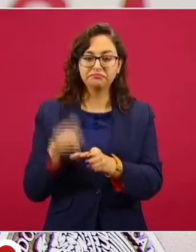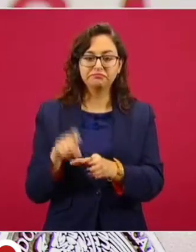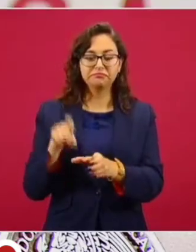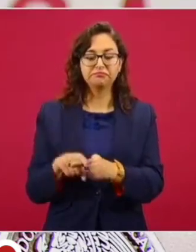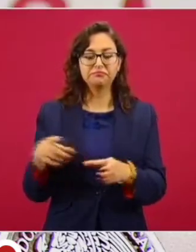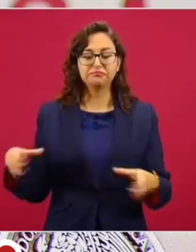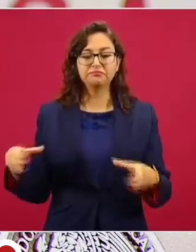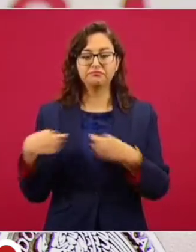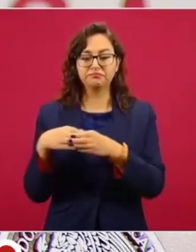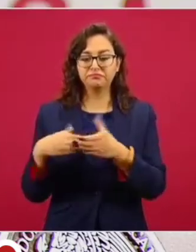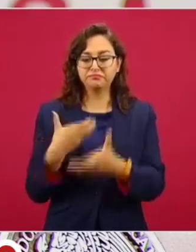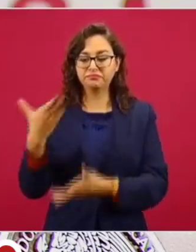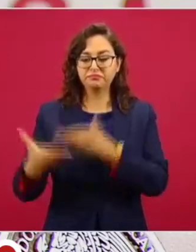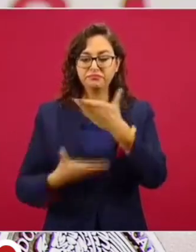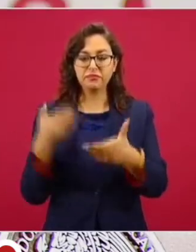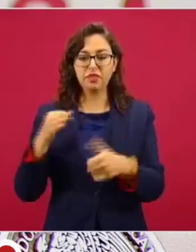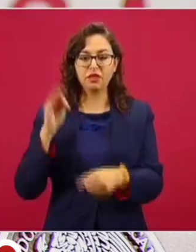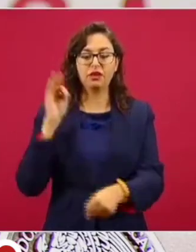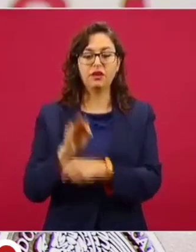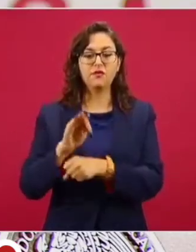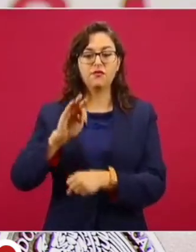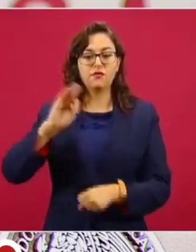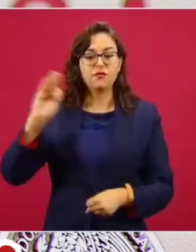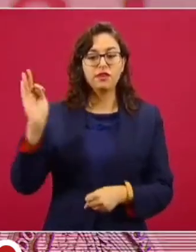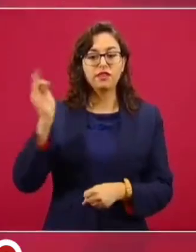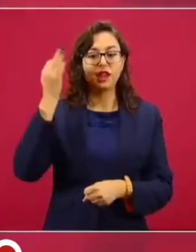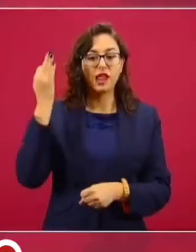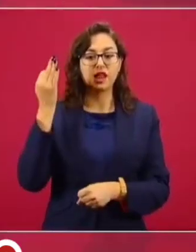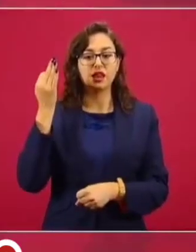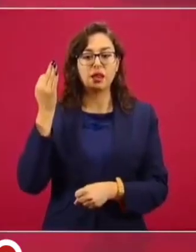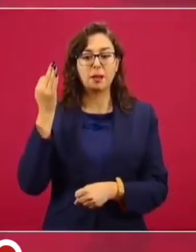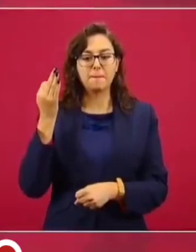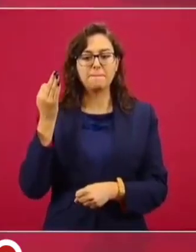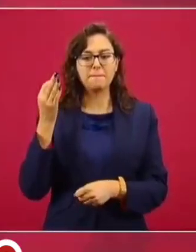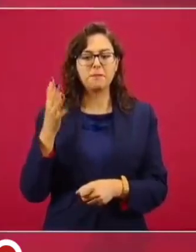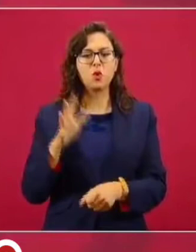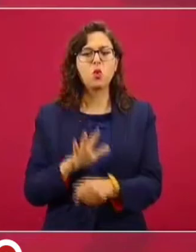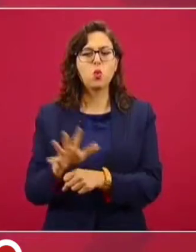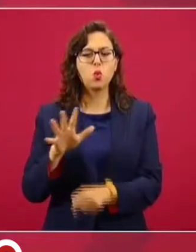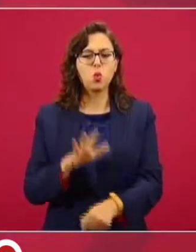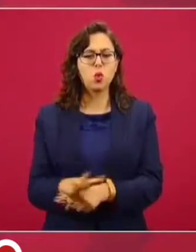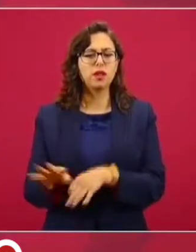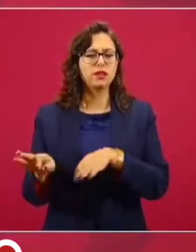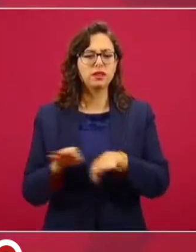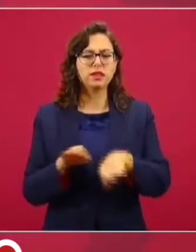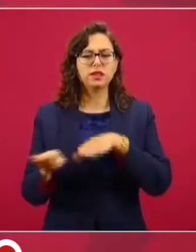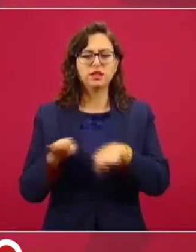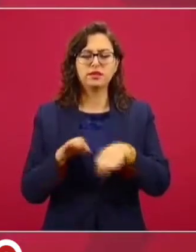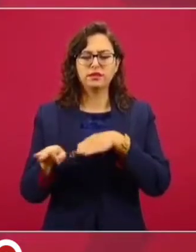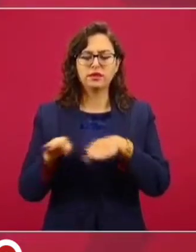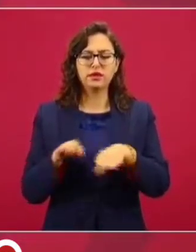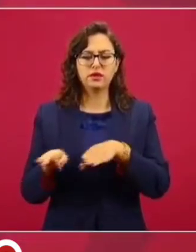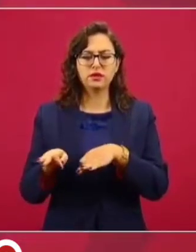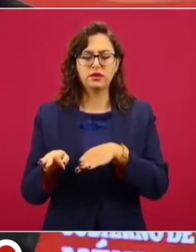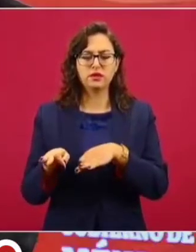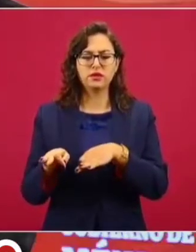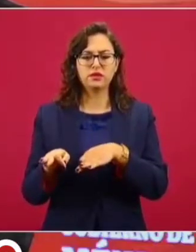este Servicio de Protección Federal, que es para cuidar